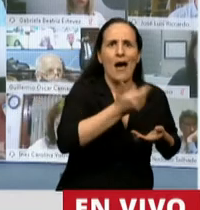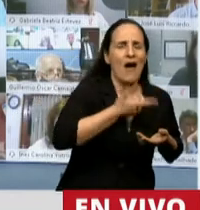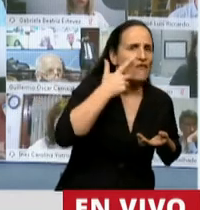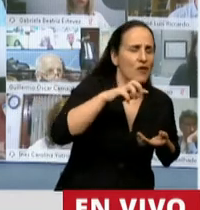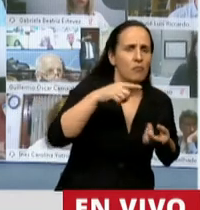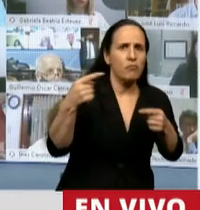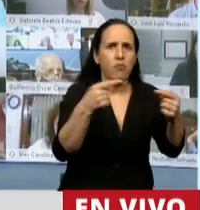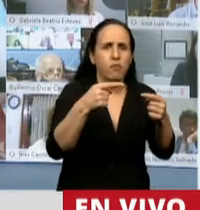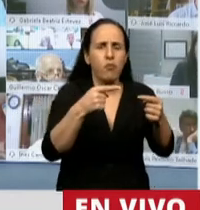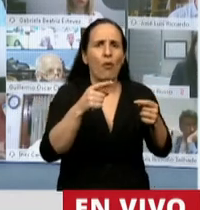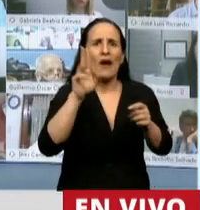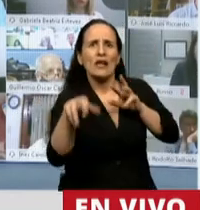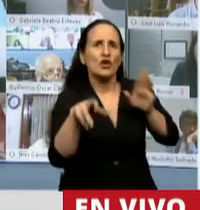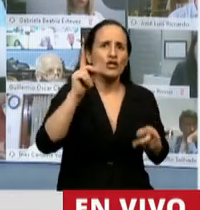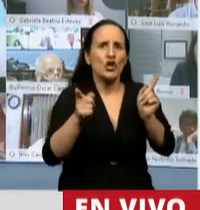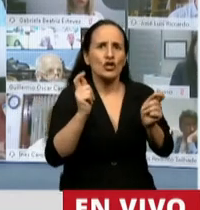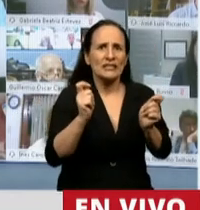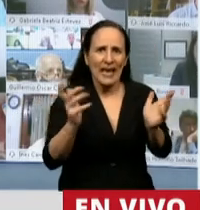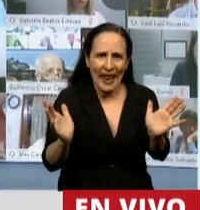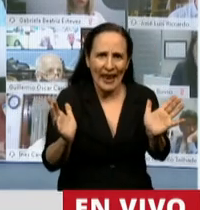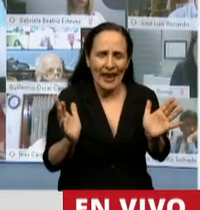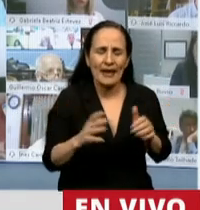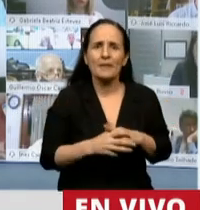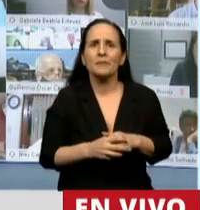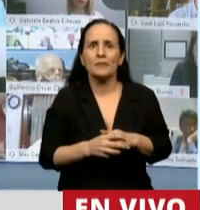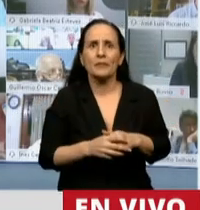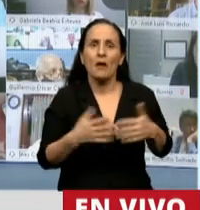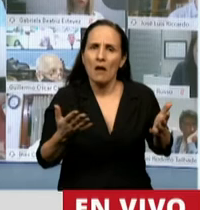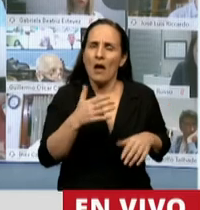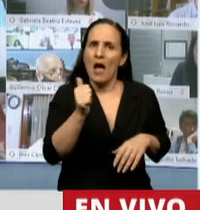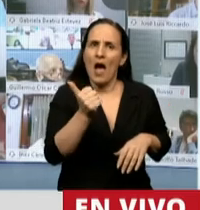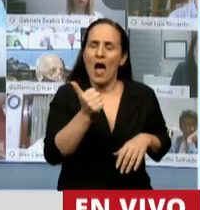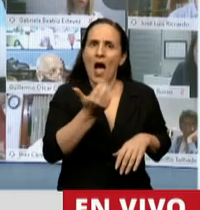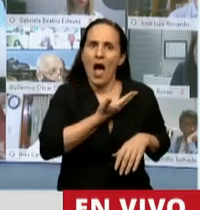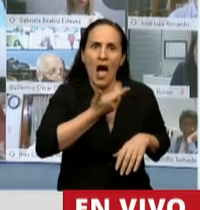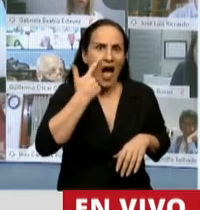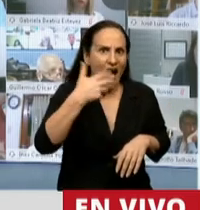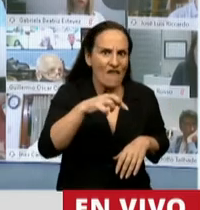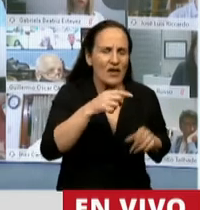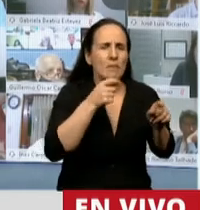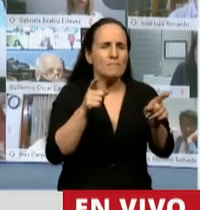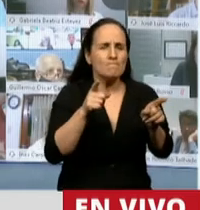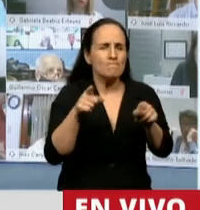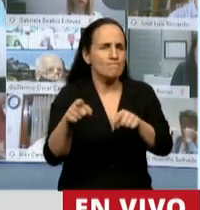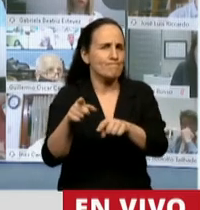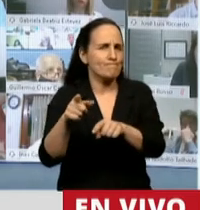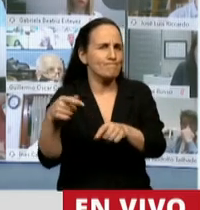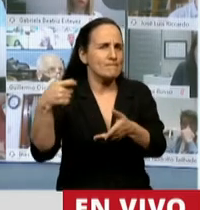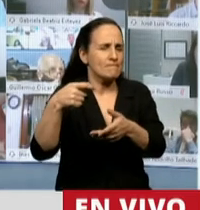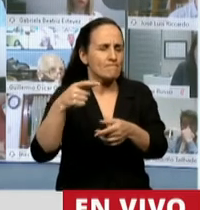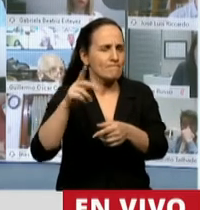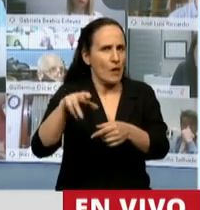razón. pero si la AFIP no le da la razón al contribuyente